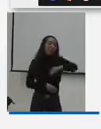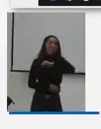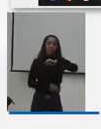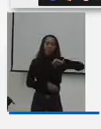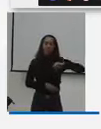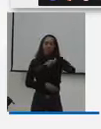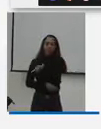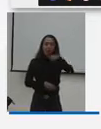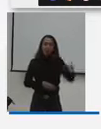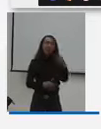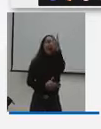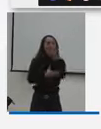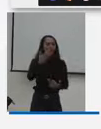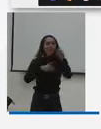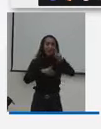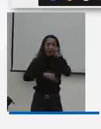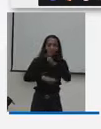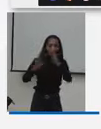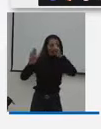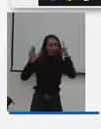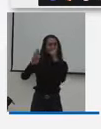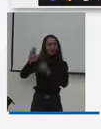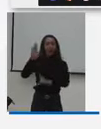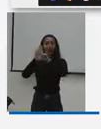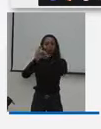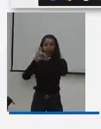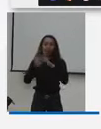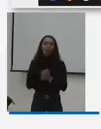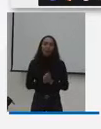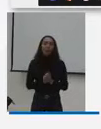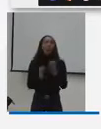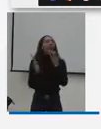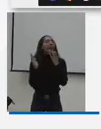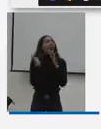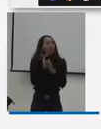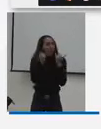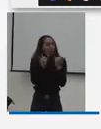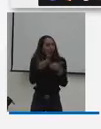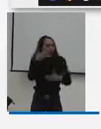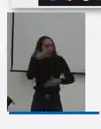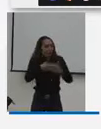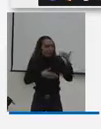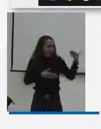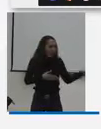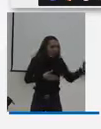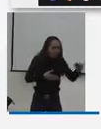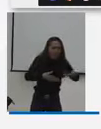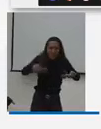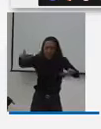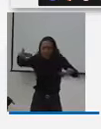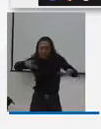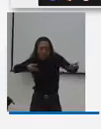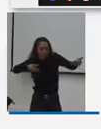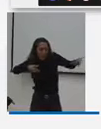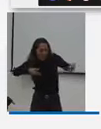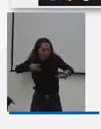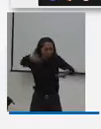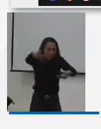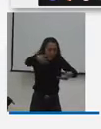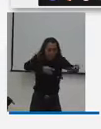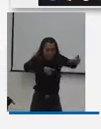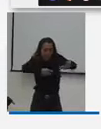cambio. Por eso es muy importante que lo tengamos presente en las propuestas que vamos a hacer para que apuntemos a propuestas